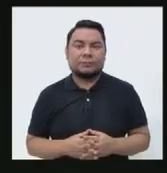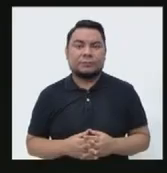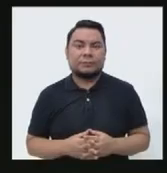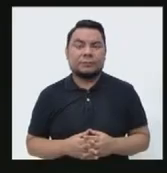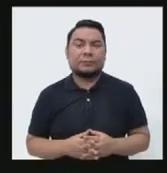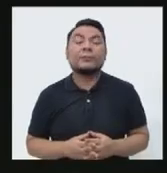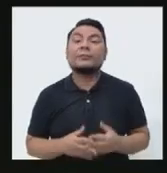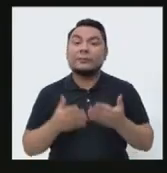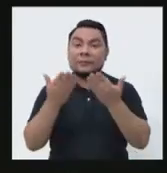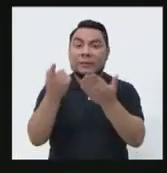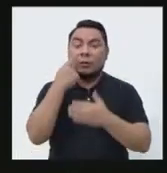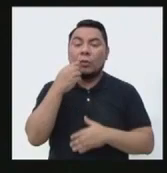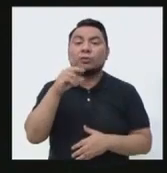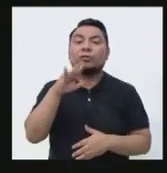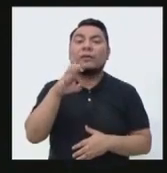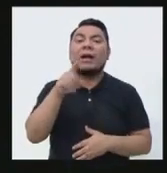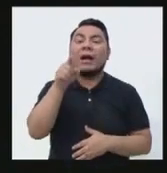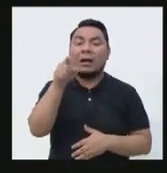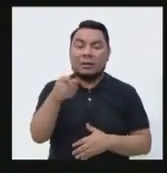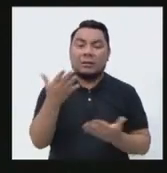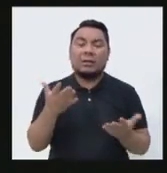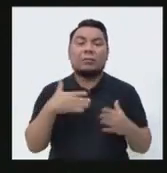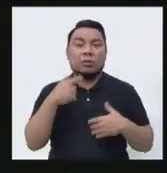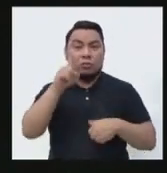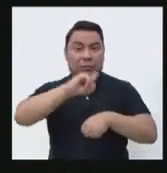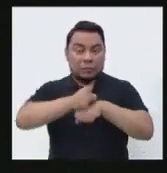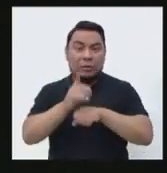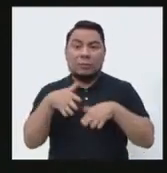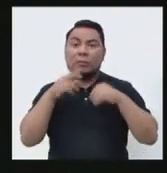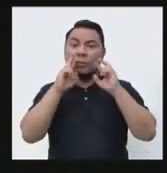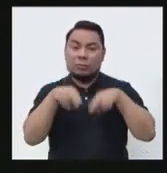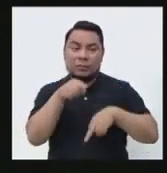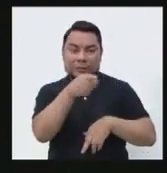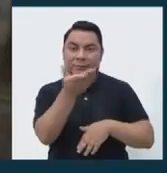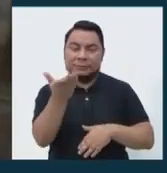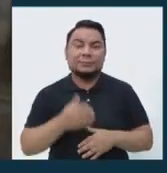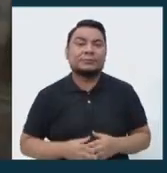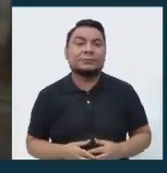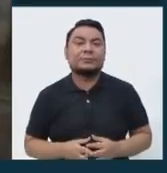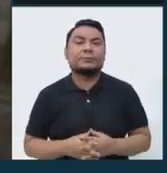Muy bien, candidato Osvaldo Martín Moreno Rivera tiene un minuto para responder.